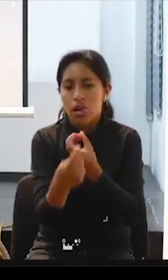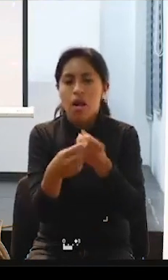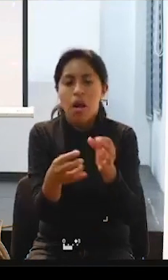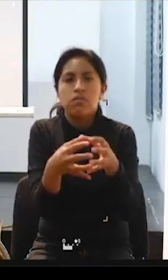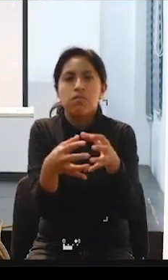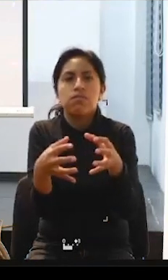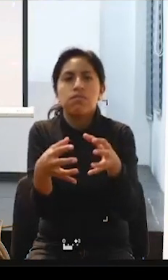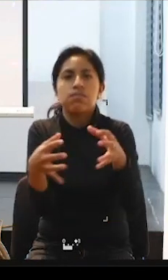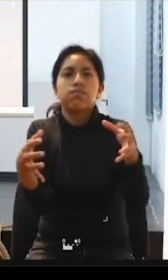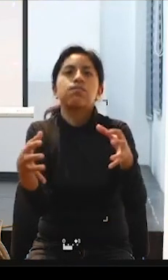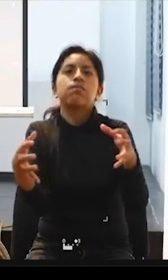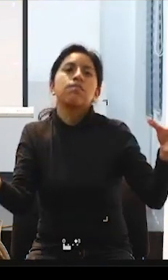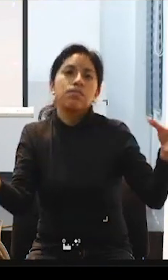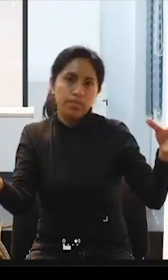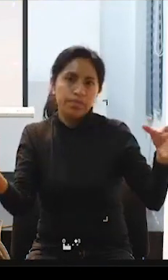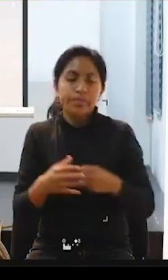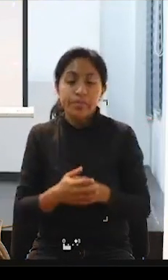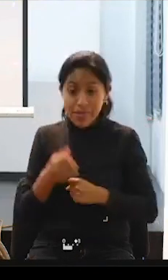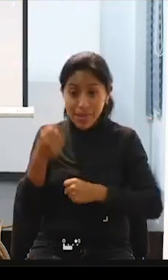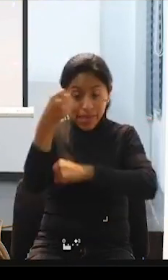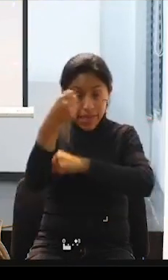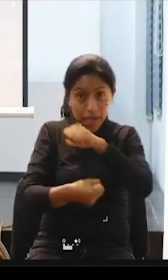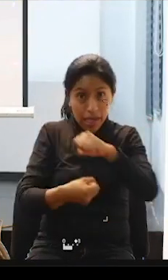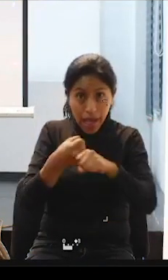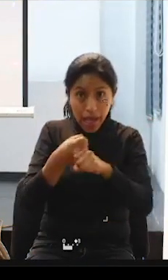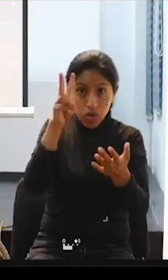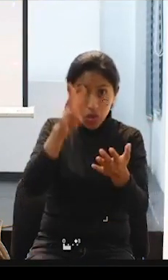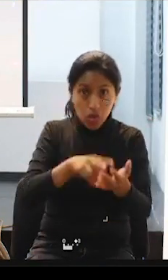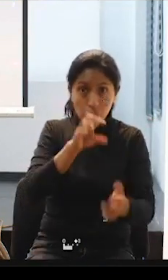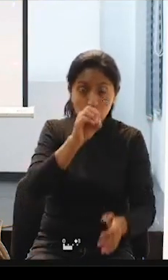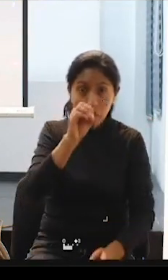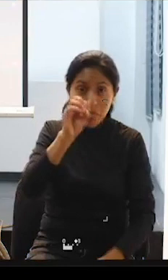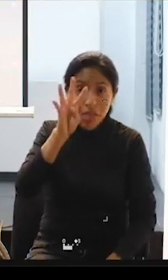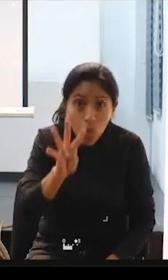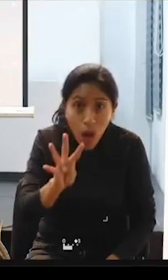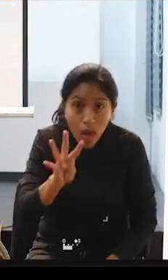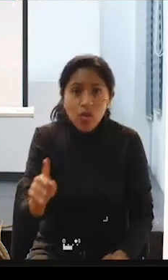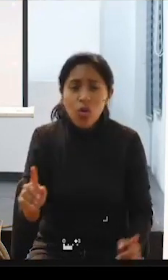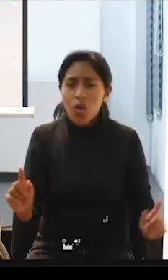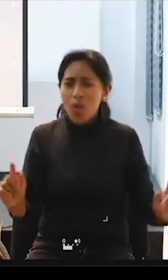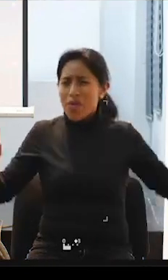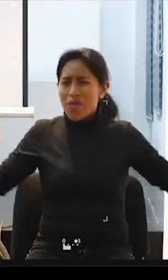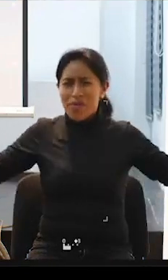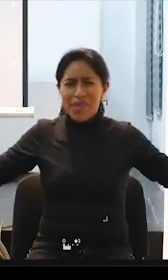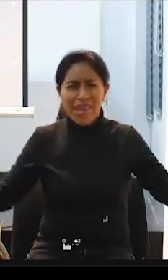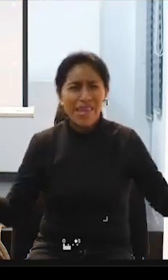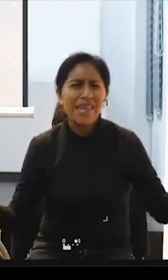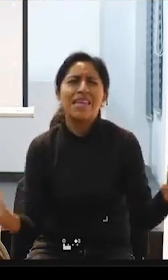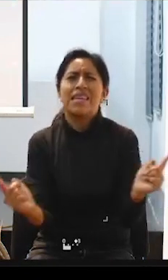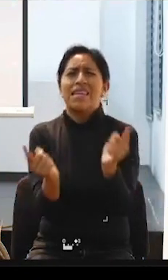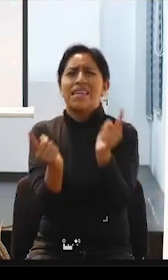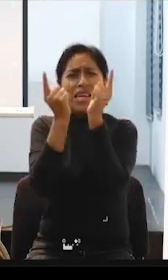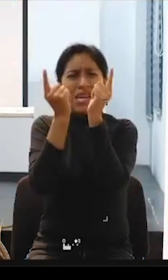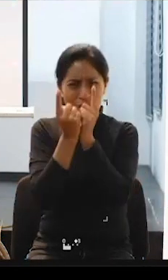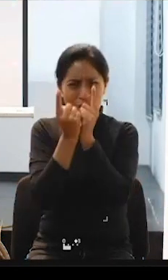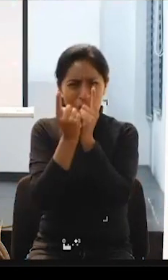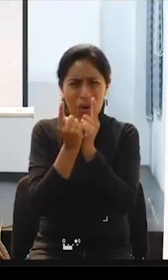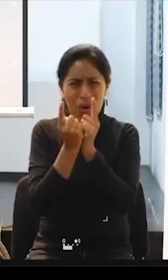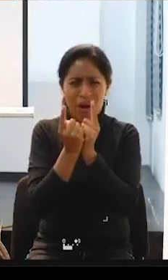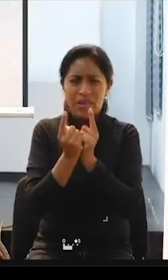fuera. En el 2004, hubo un gran encuentro presencial en Tenerife, donde personas